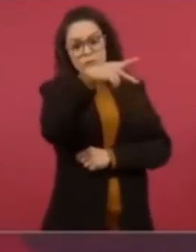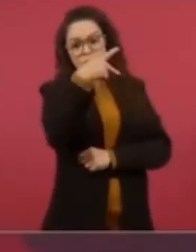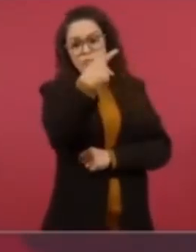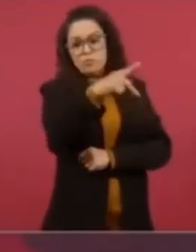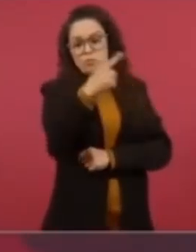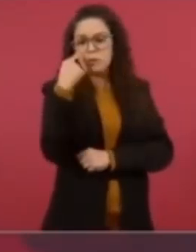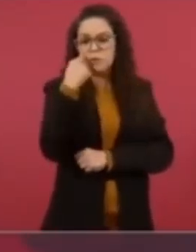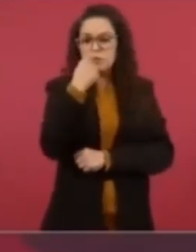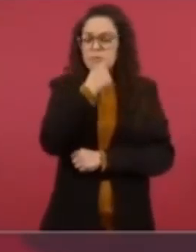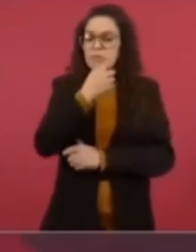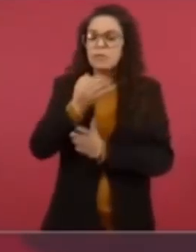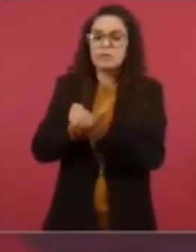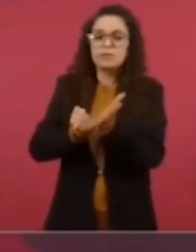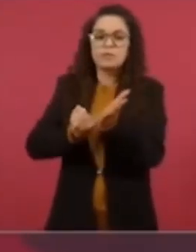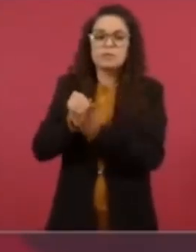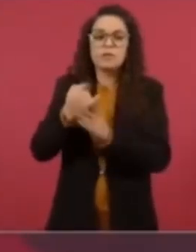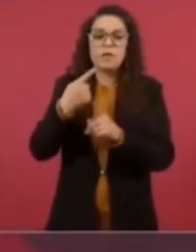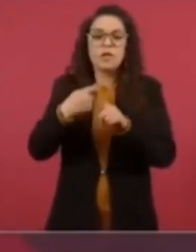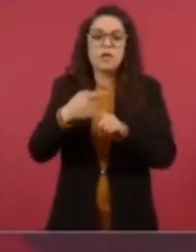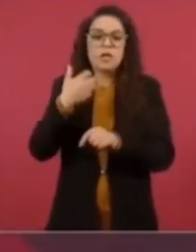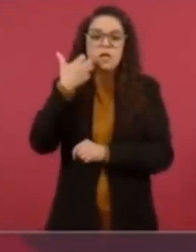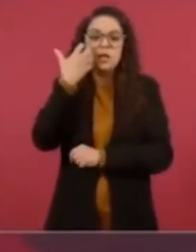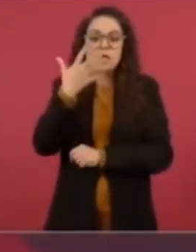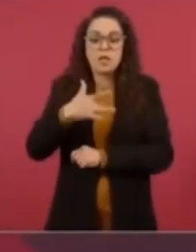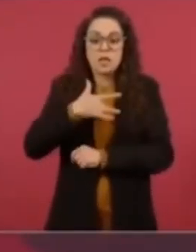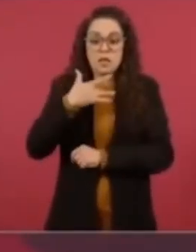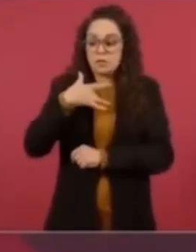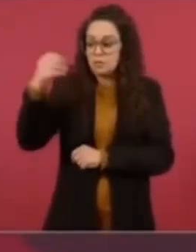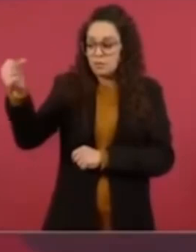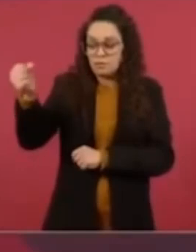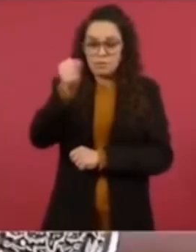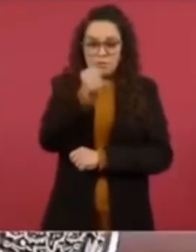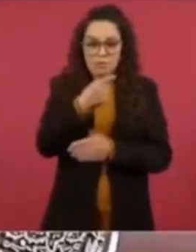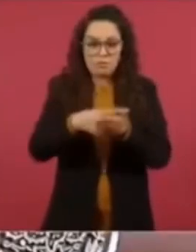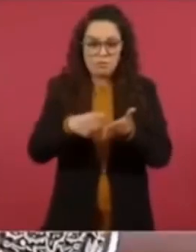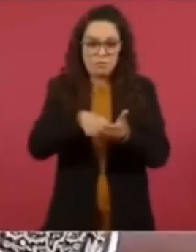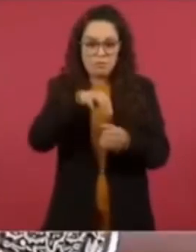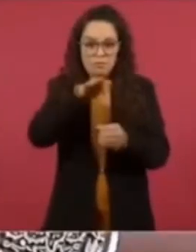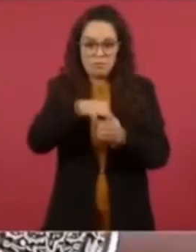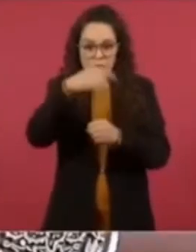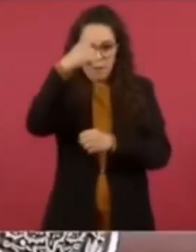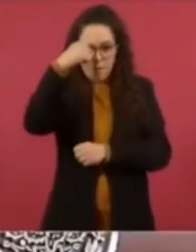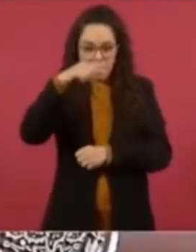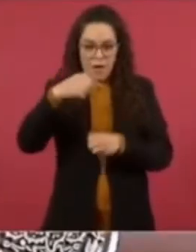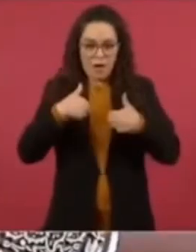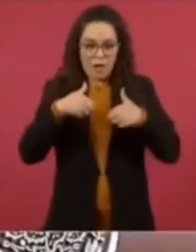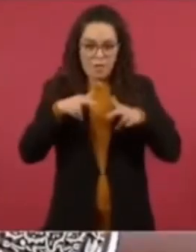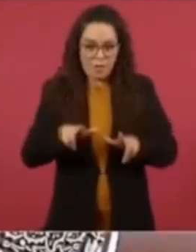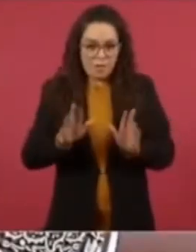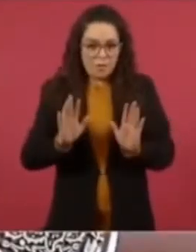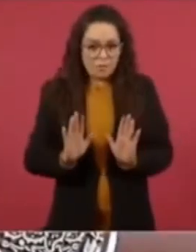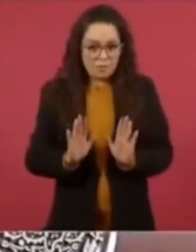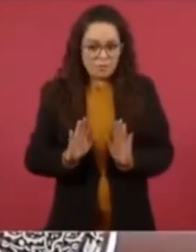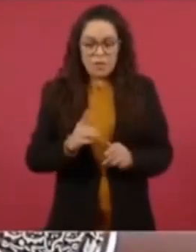a sus autoridades. Elecciones limpias y libres,